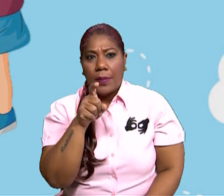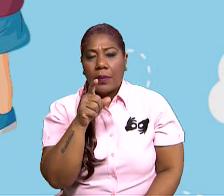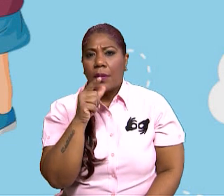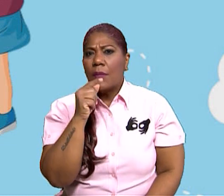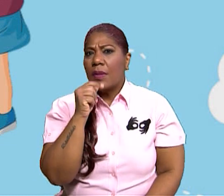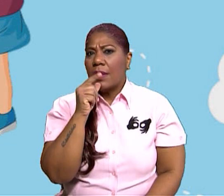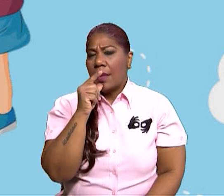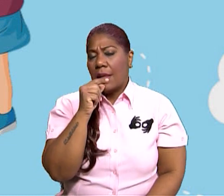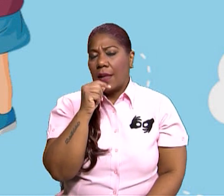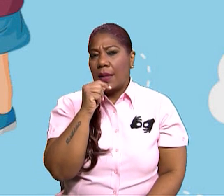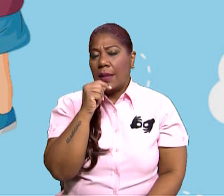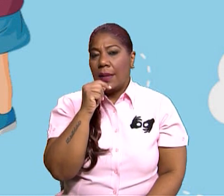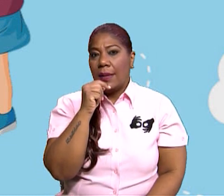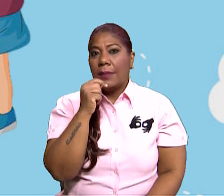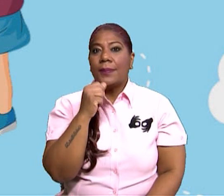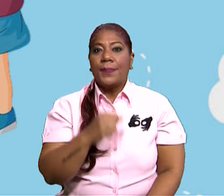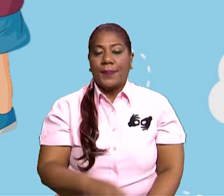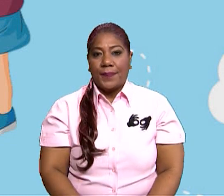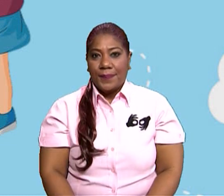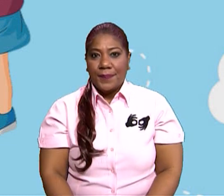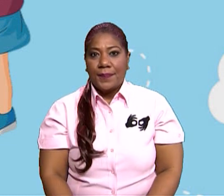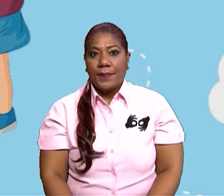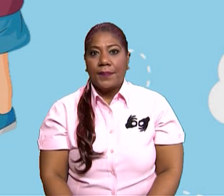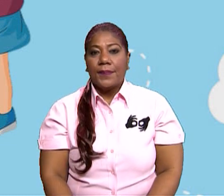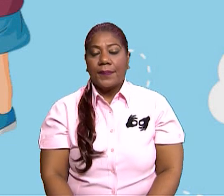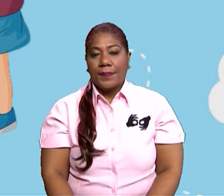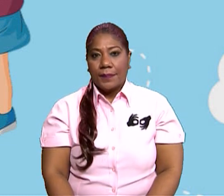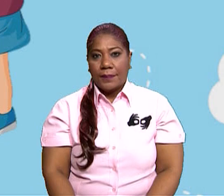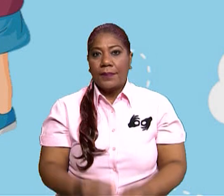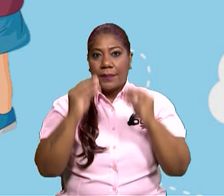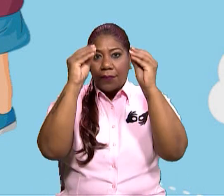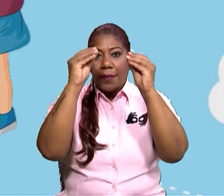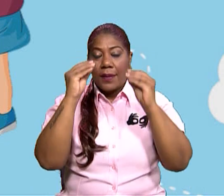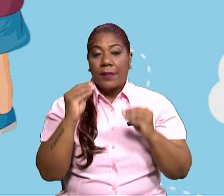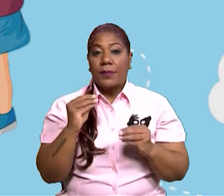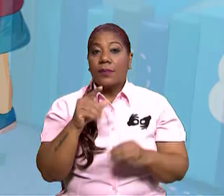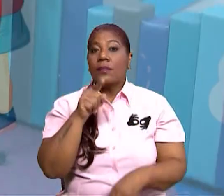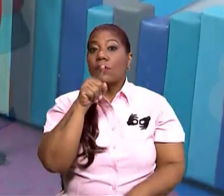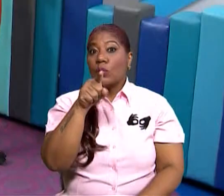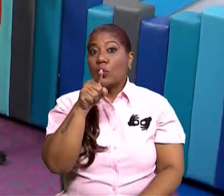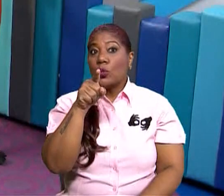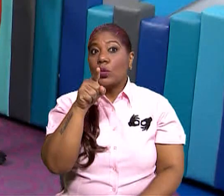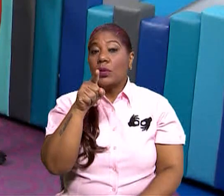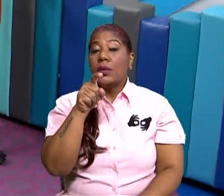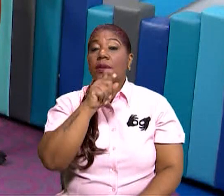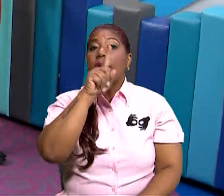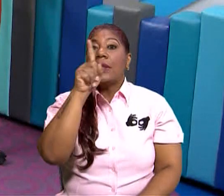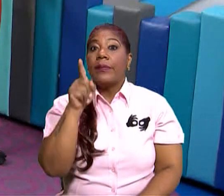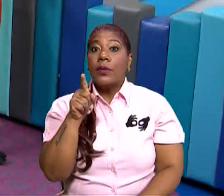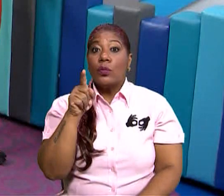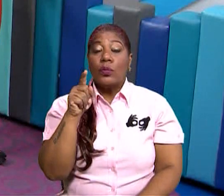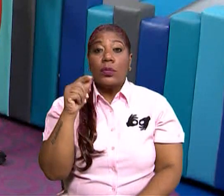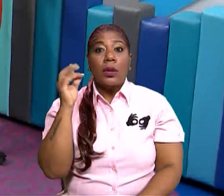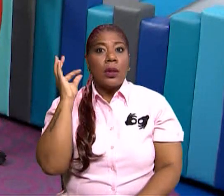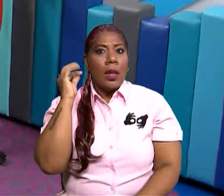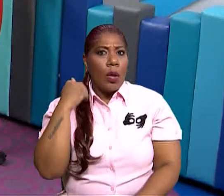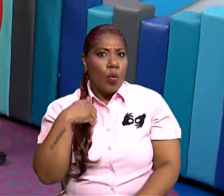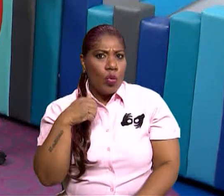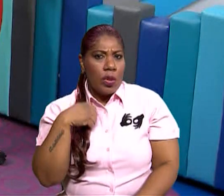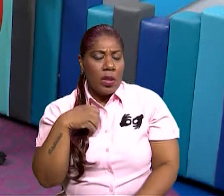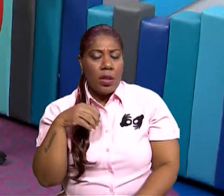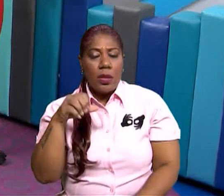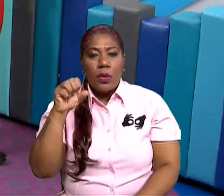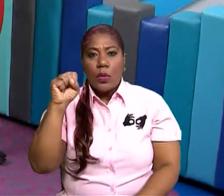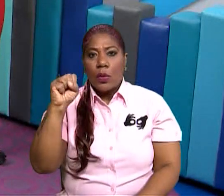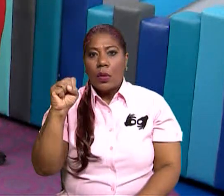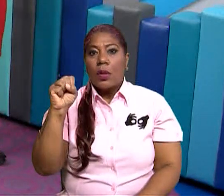a quién, maestro. Ah, yo le voy a decir verdad, maestra. Vamos a hacer algo. Maestra, yo quiero que usted le pregunte a Samuel Murillo. Que está ahí sentadito. Míralo